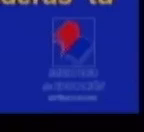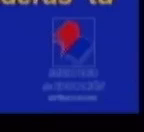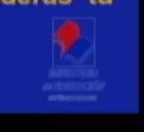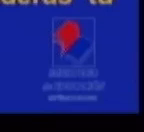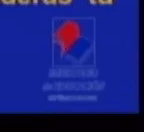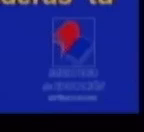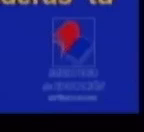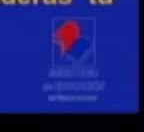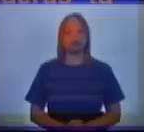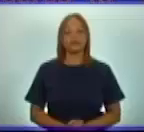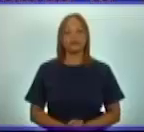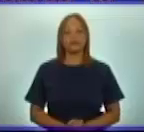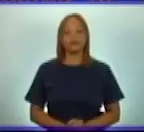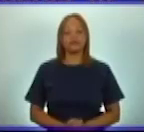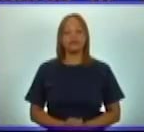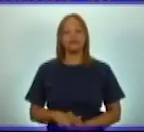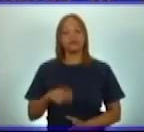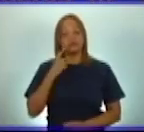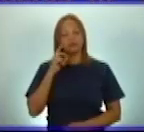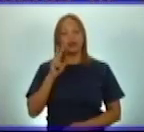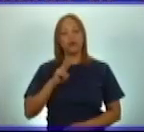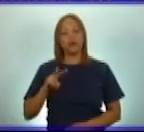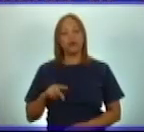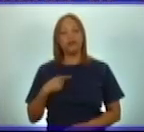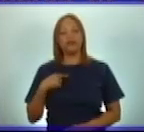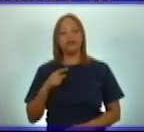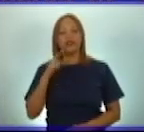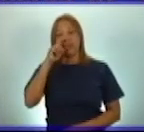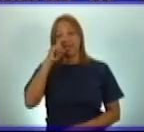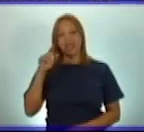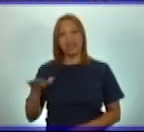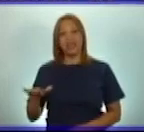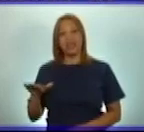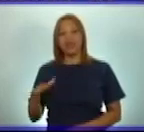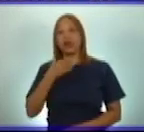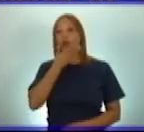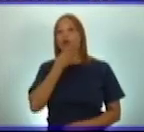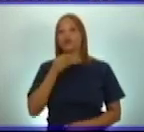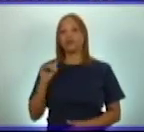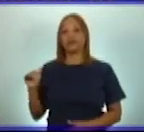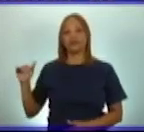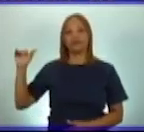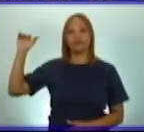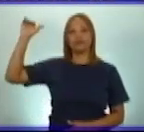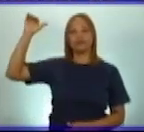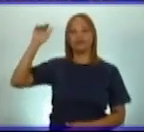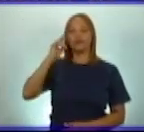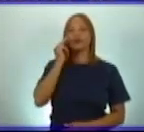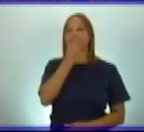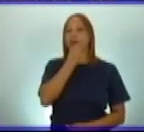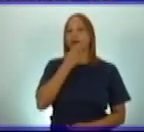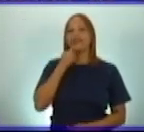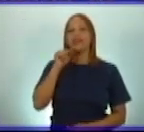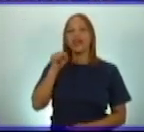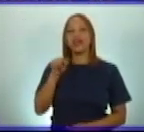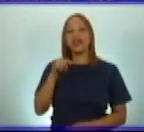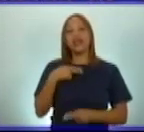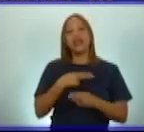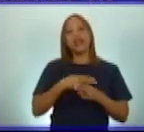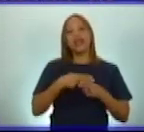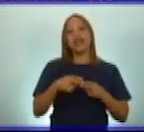Ya podemos leerla. En la niñez y juventud de Martí, hubo hechos que influyeron